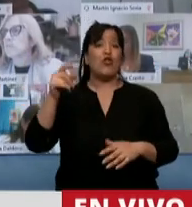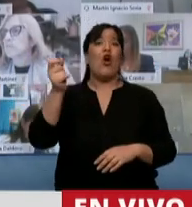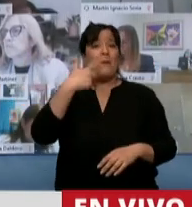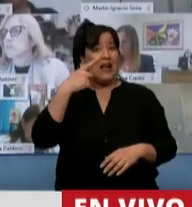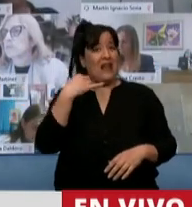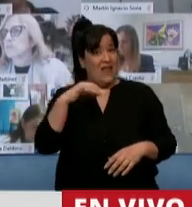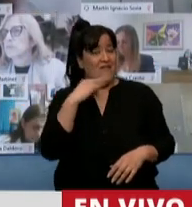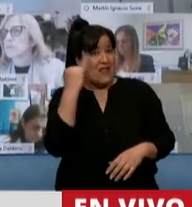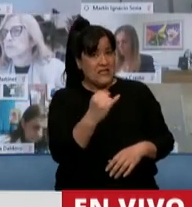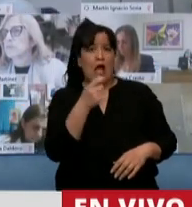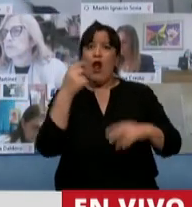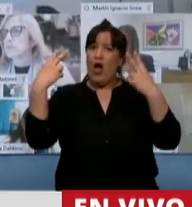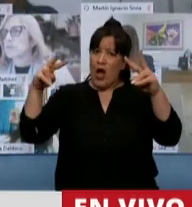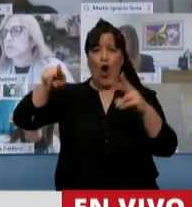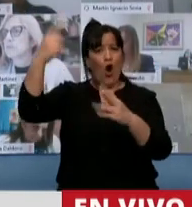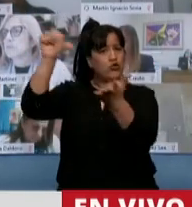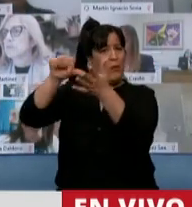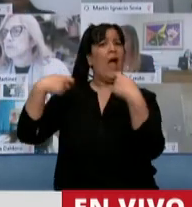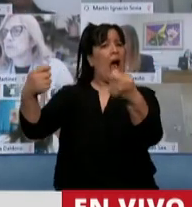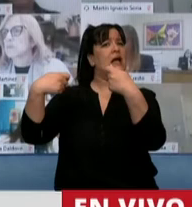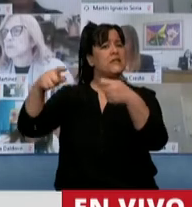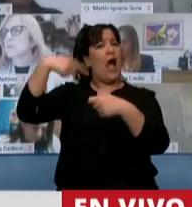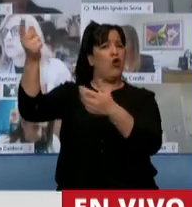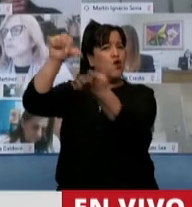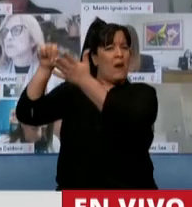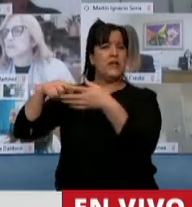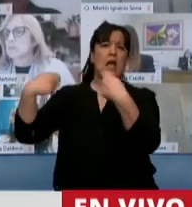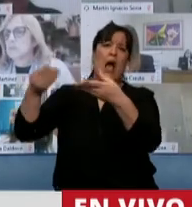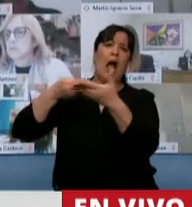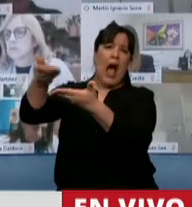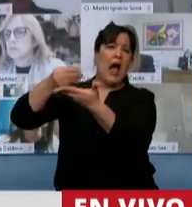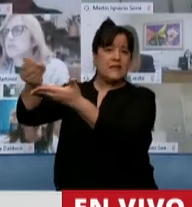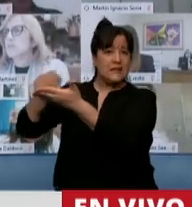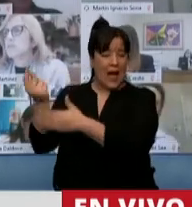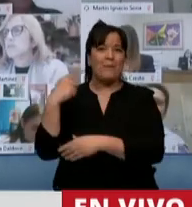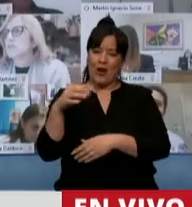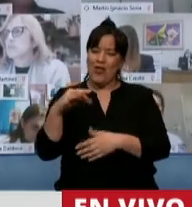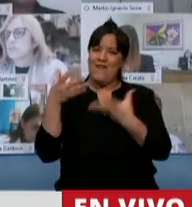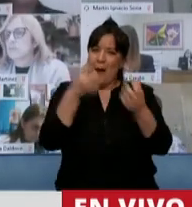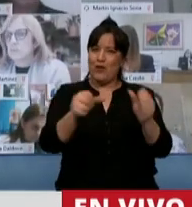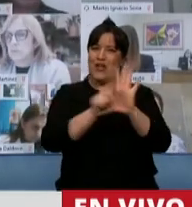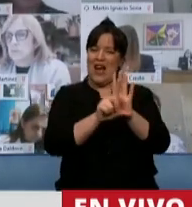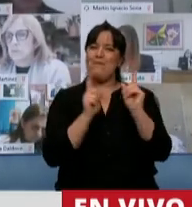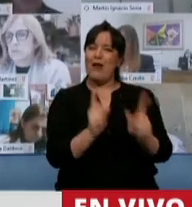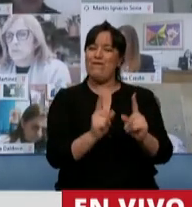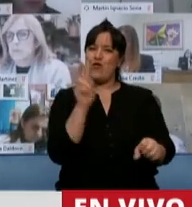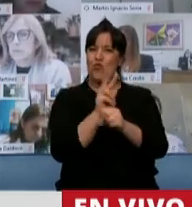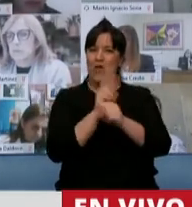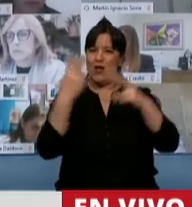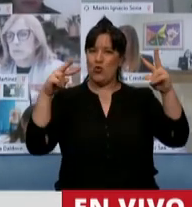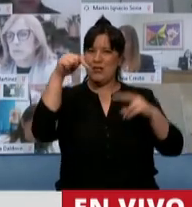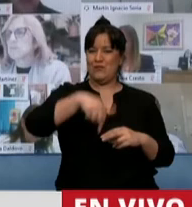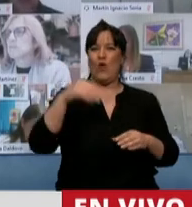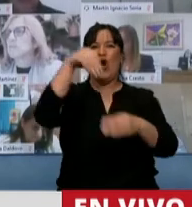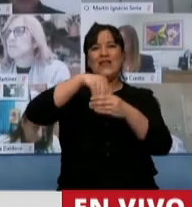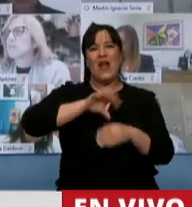si bien él sigue haciendo turismo extranjero y gastando la plata afuera, que les diga que acompañen la ley para sostener el turismo interno argentino que es